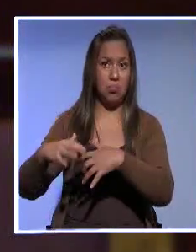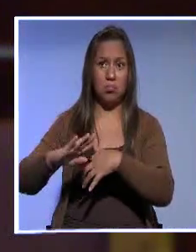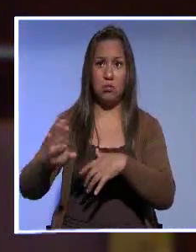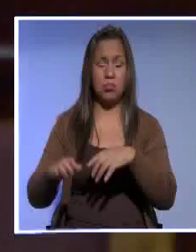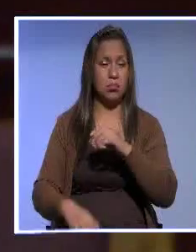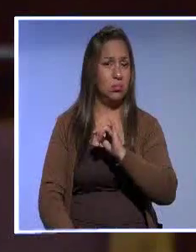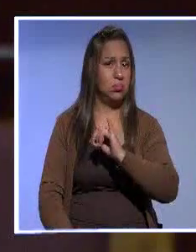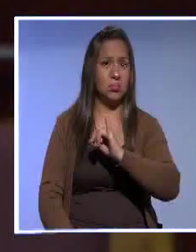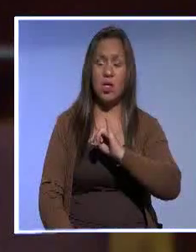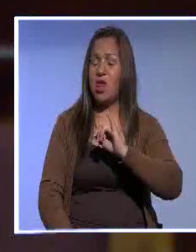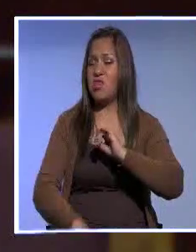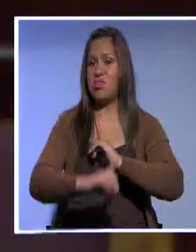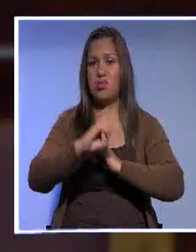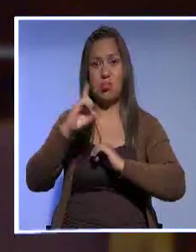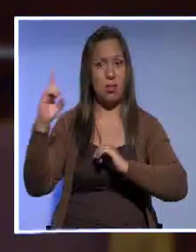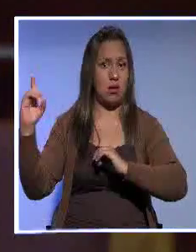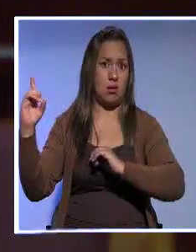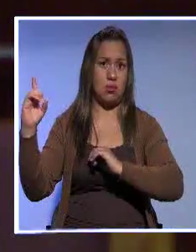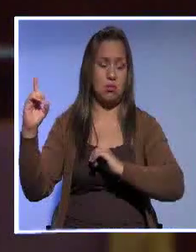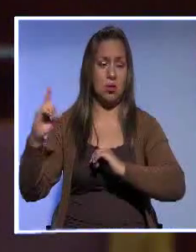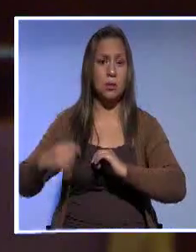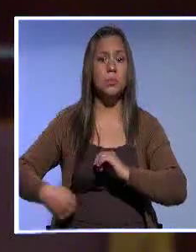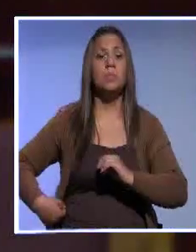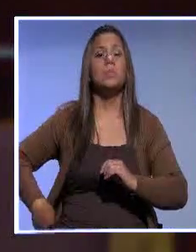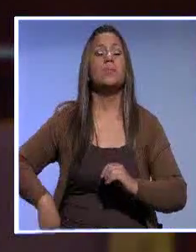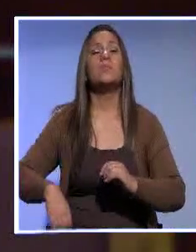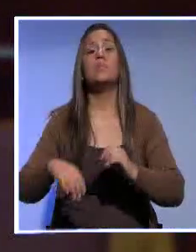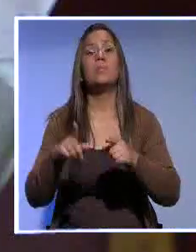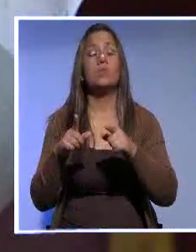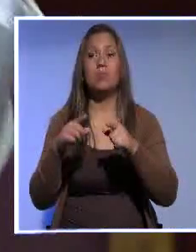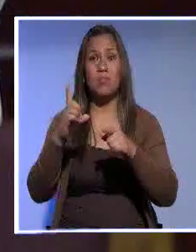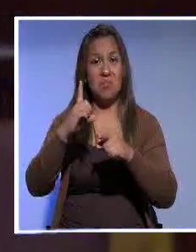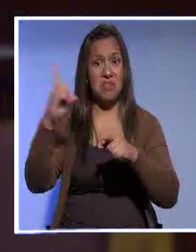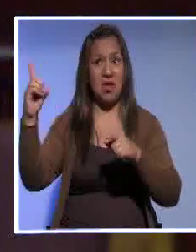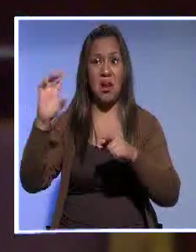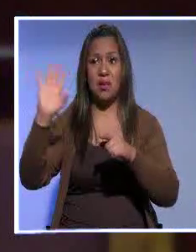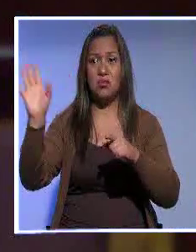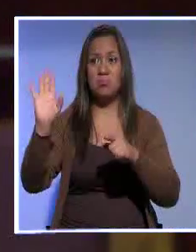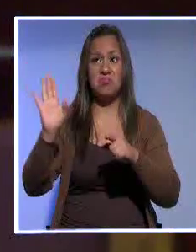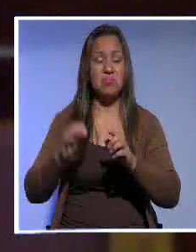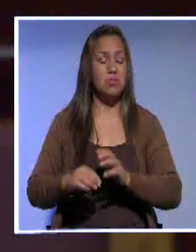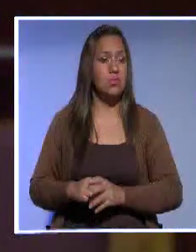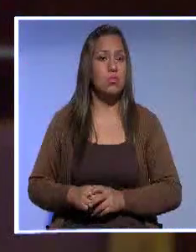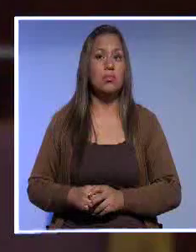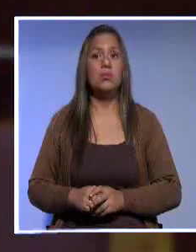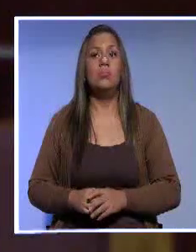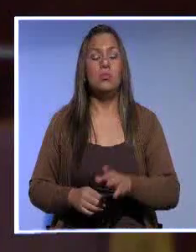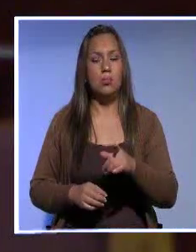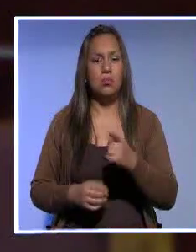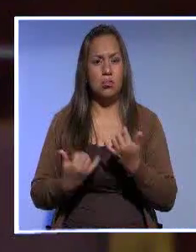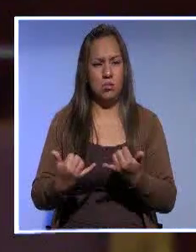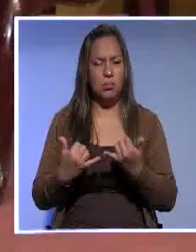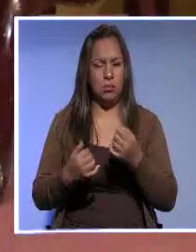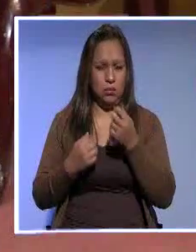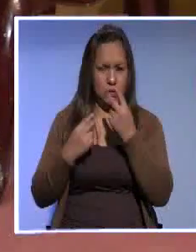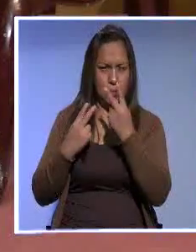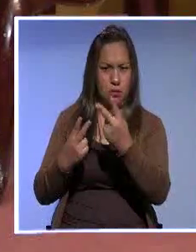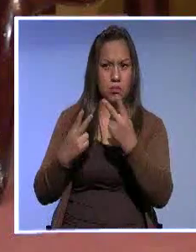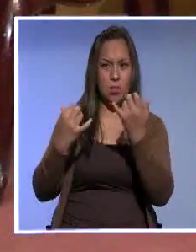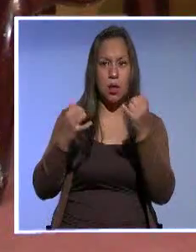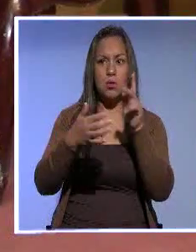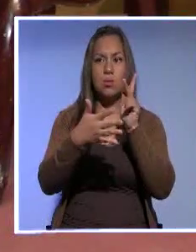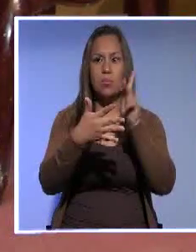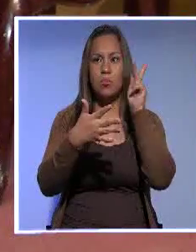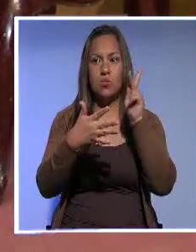Lo que planteaban a principios de siglo, a mediados de siglo XX, los gobiernos de ese entonces, Como vimos el día de hoy, asambleísta, en este